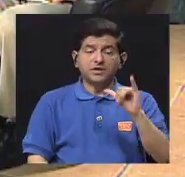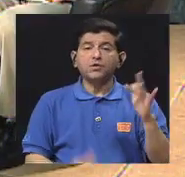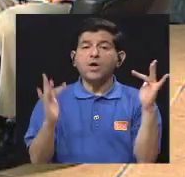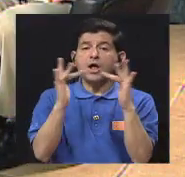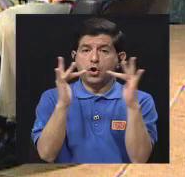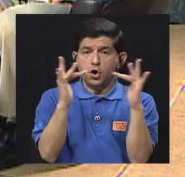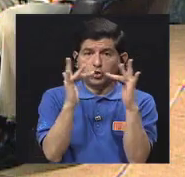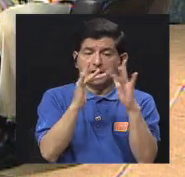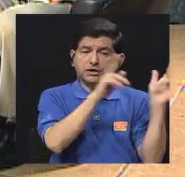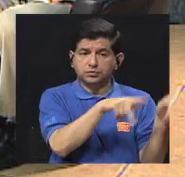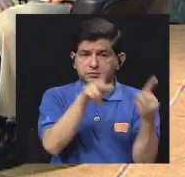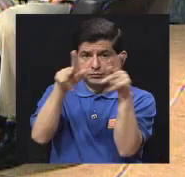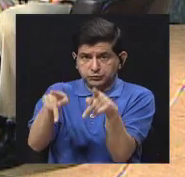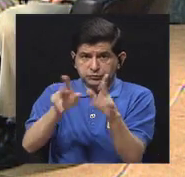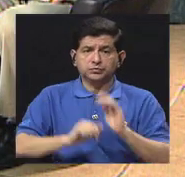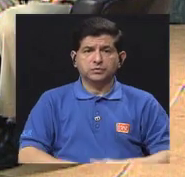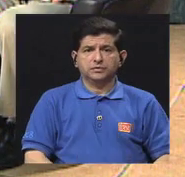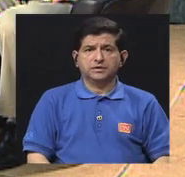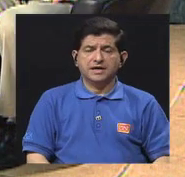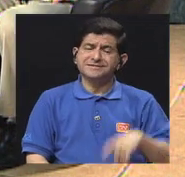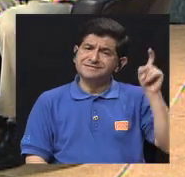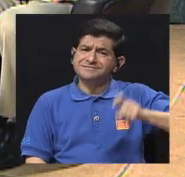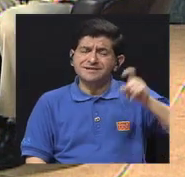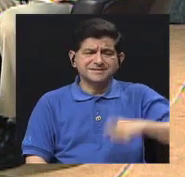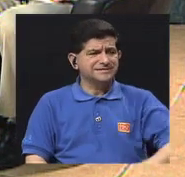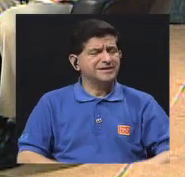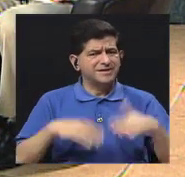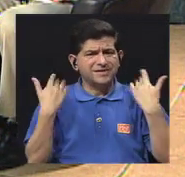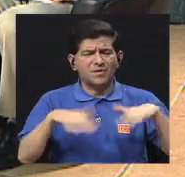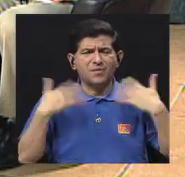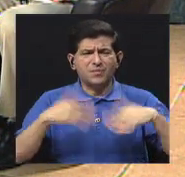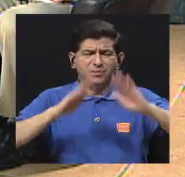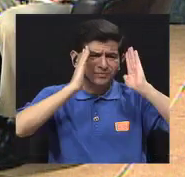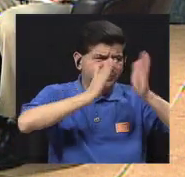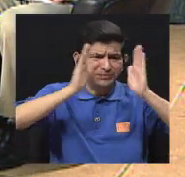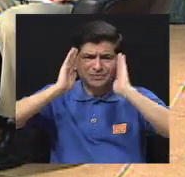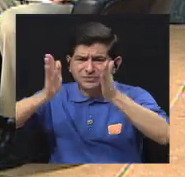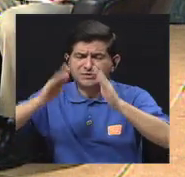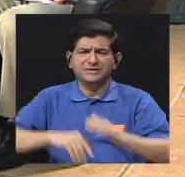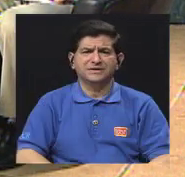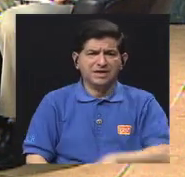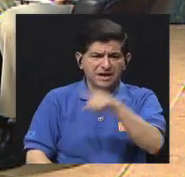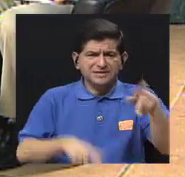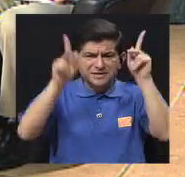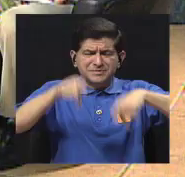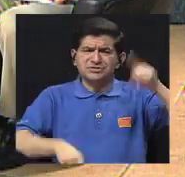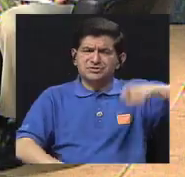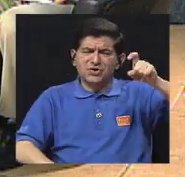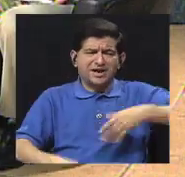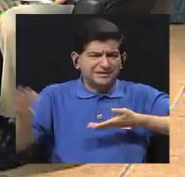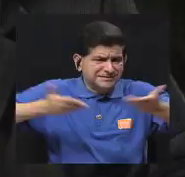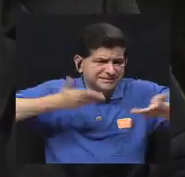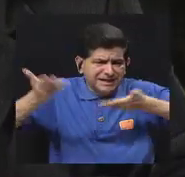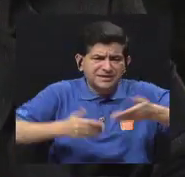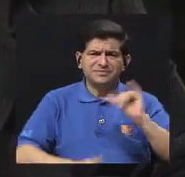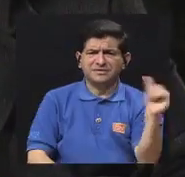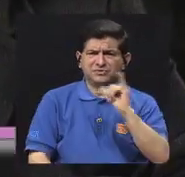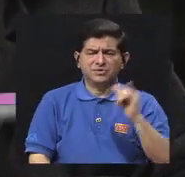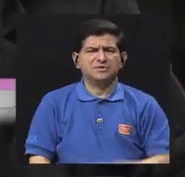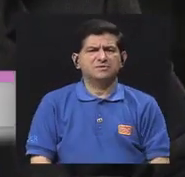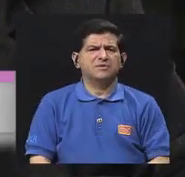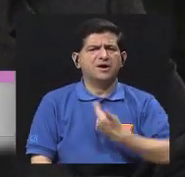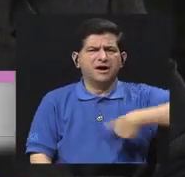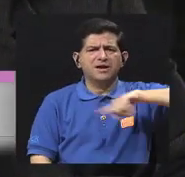en contacto con estas personas y requieren muchas demandas, ¿verdad? También, ellos están necesitando este servicio y también